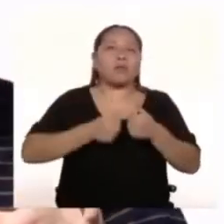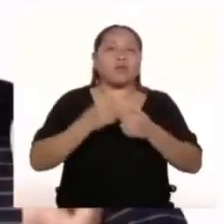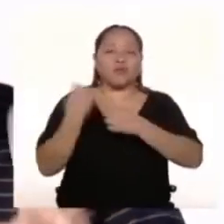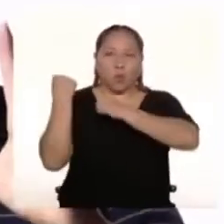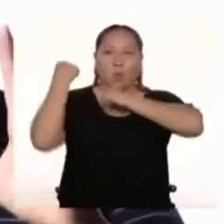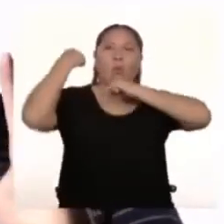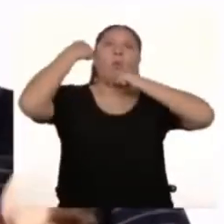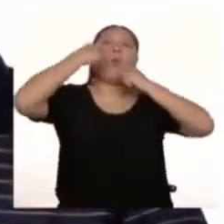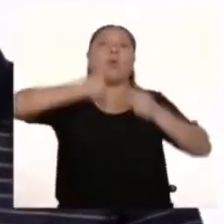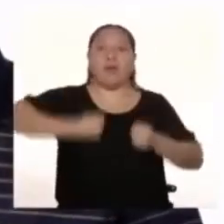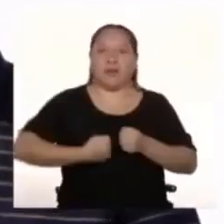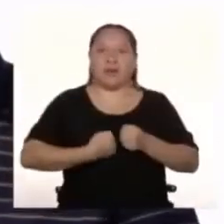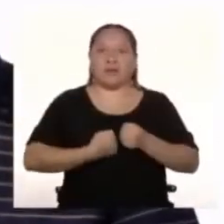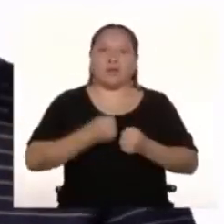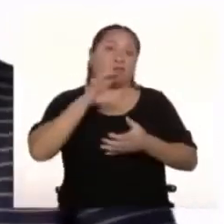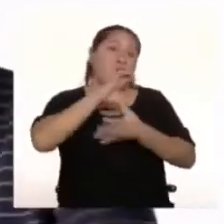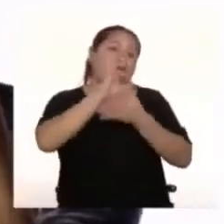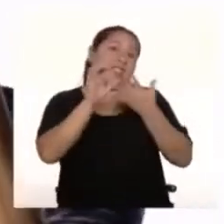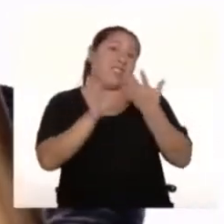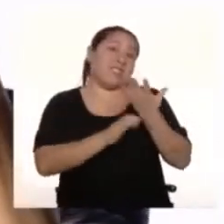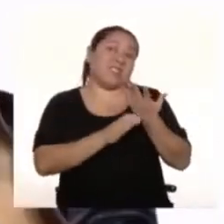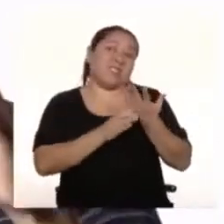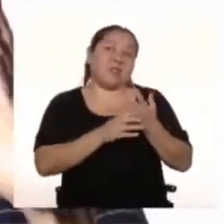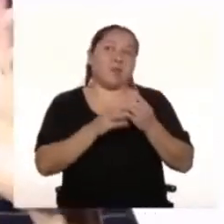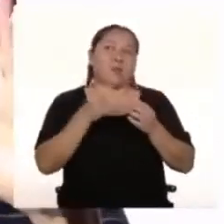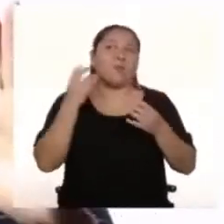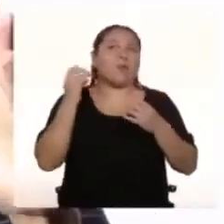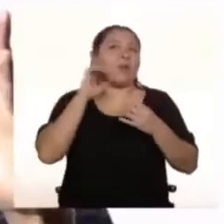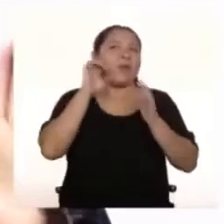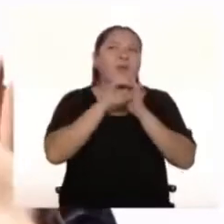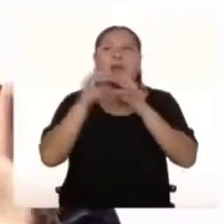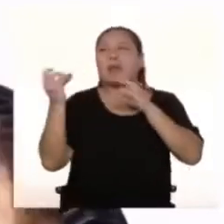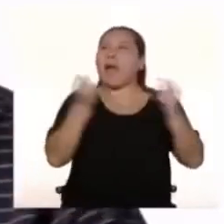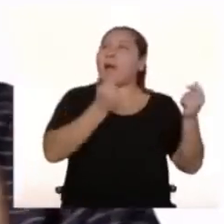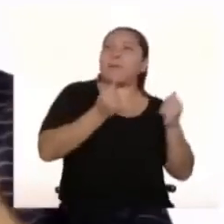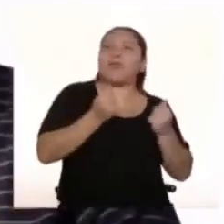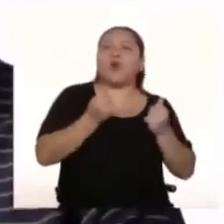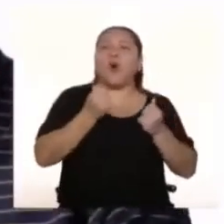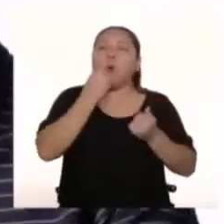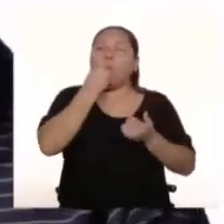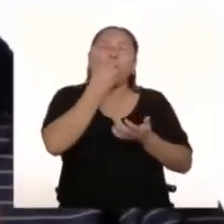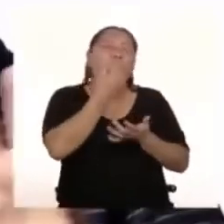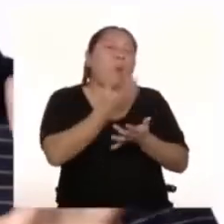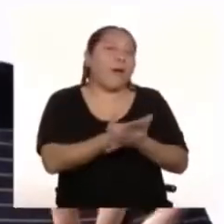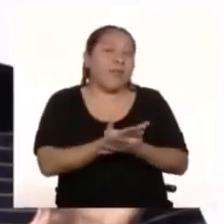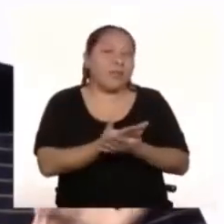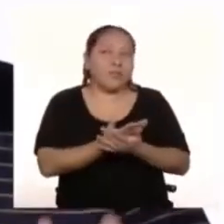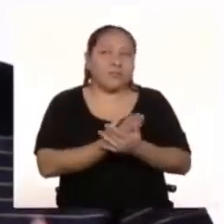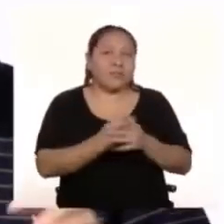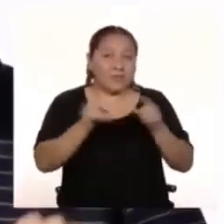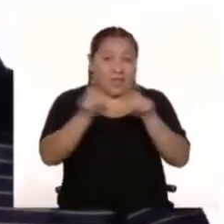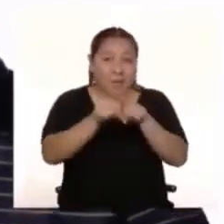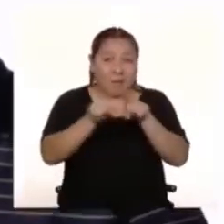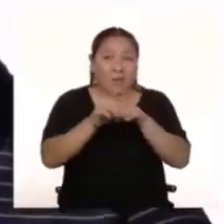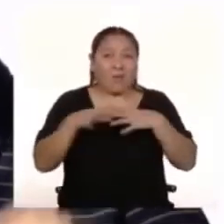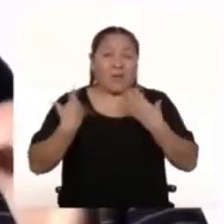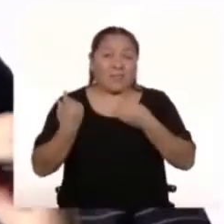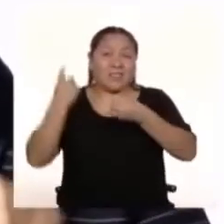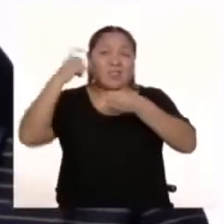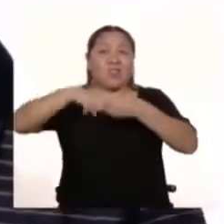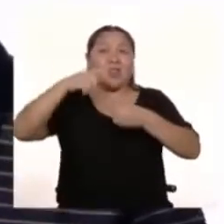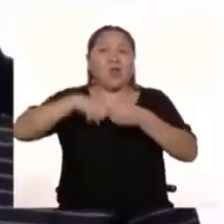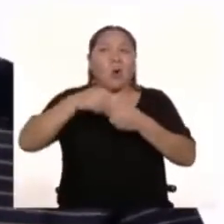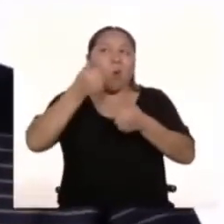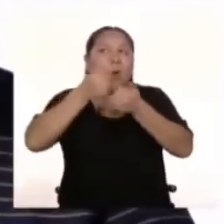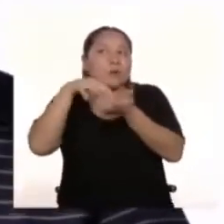superpoderes Y cualidades? Como la agilidad O la bondad También Puedes incluir ¿Cuáles son